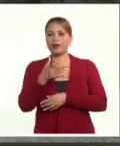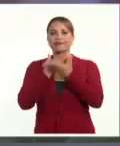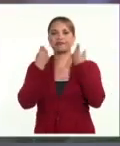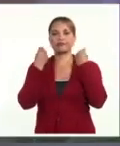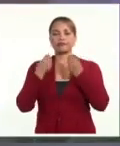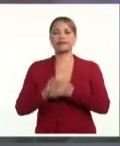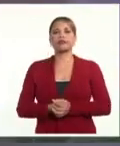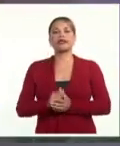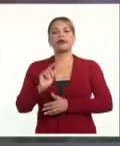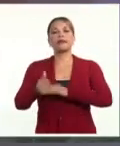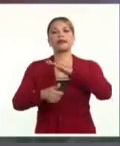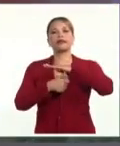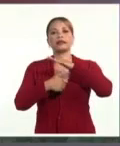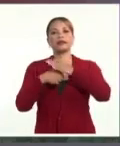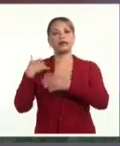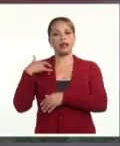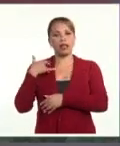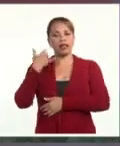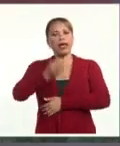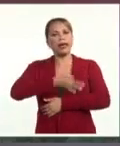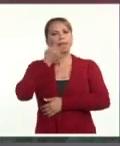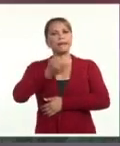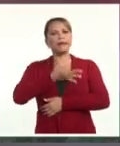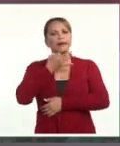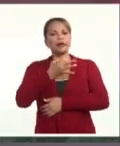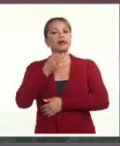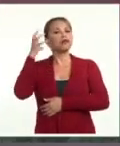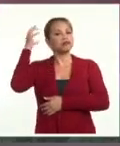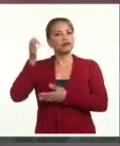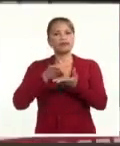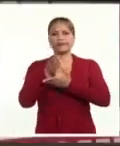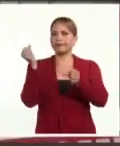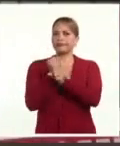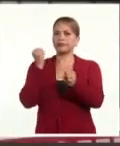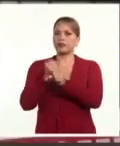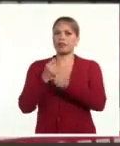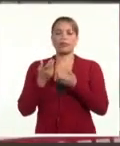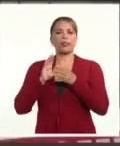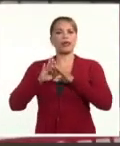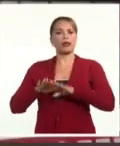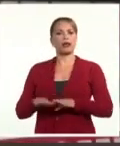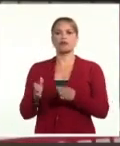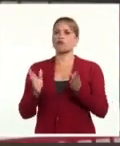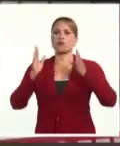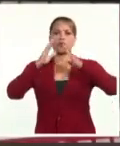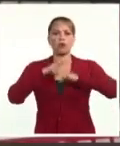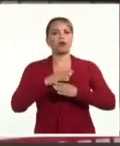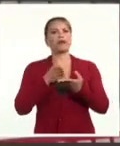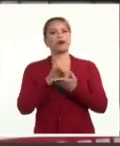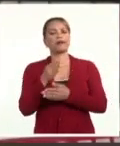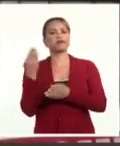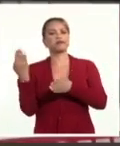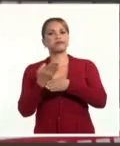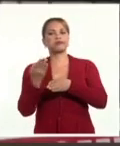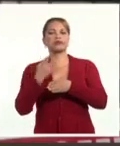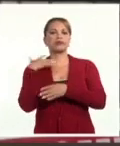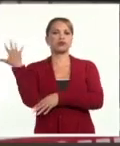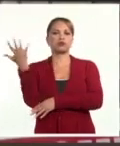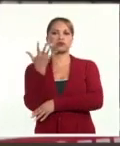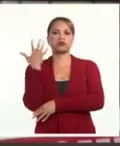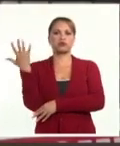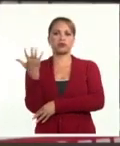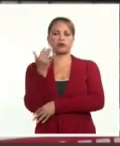El presidente argentino Alberto Fernández aseguró que su gobierno trabaja sin descanso para contener el desastre ecológico. En ello